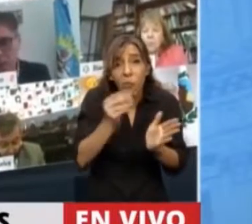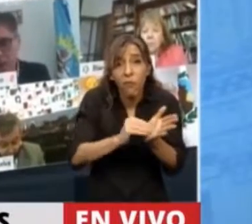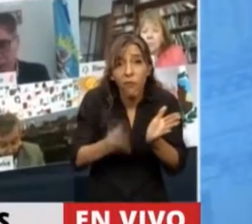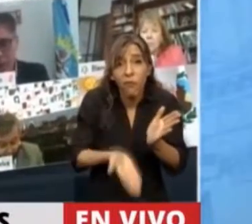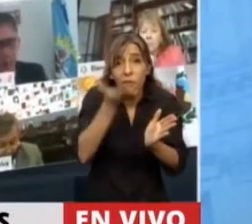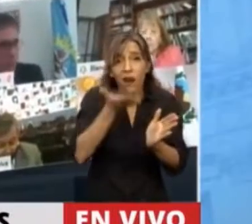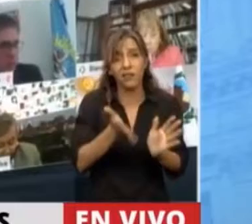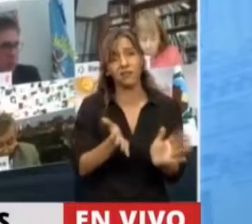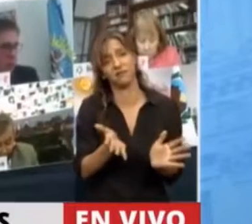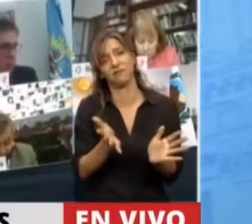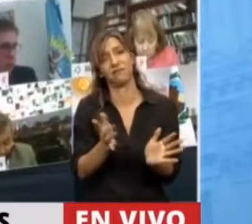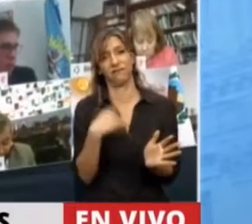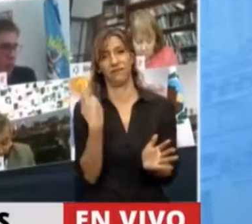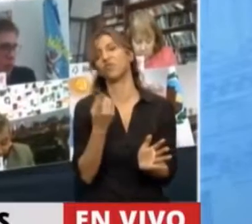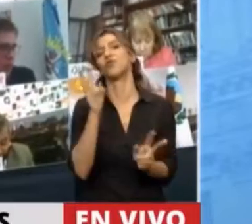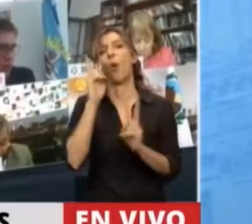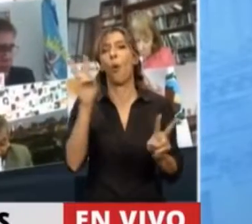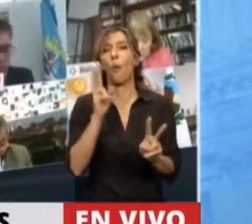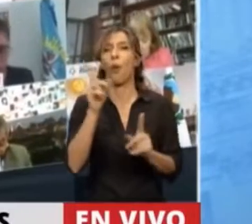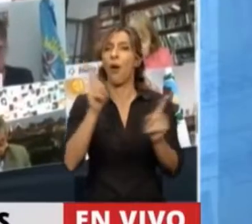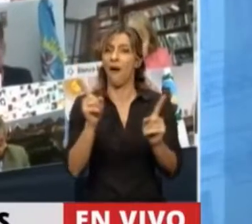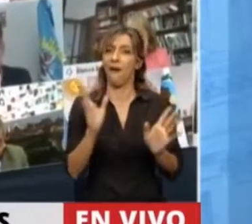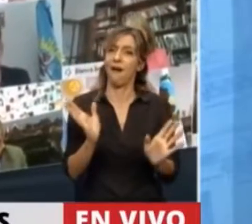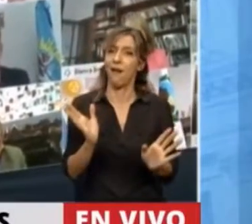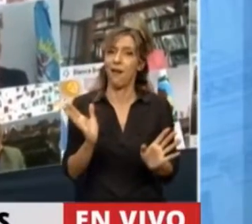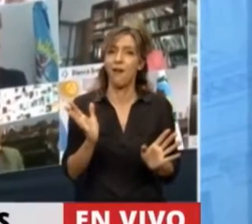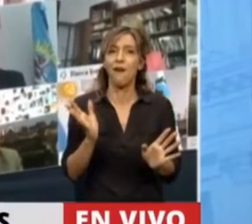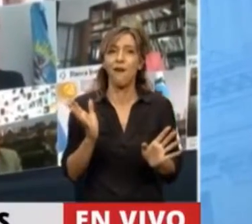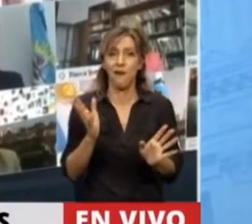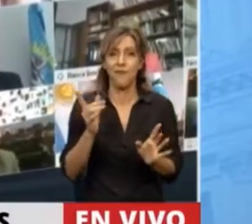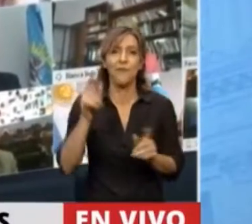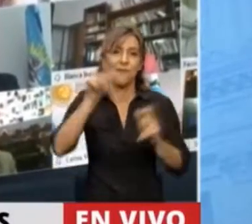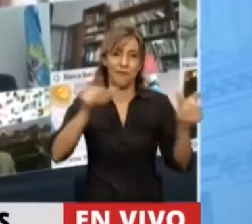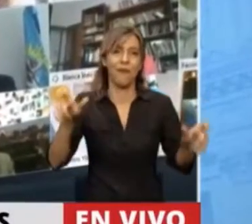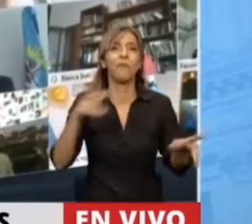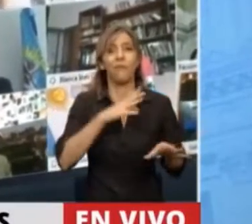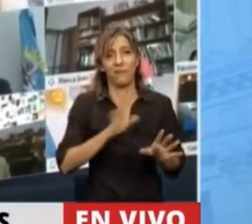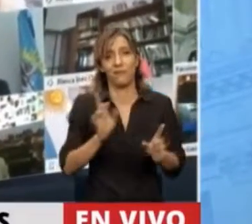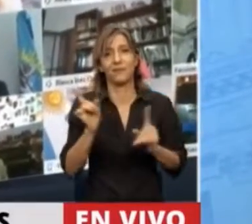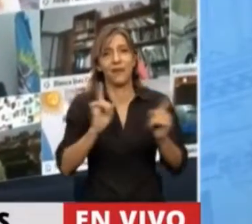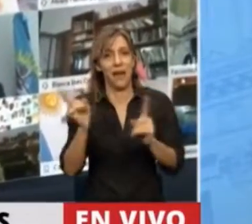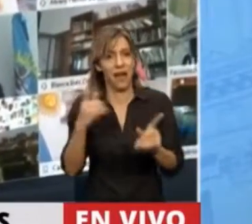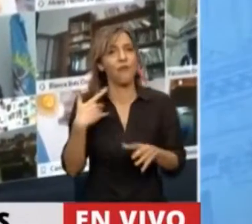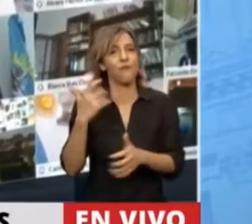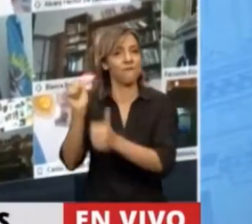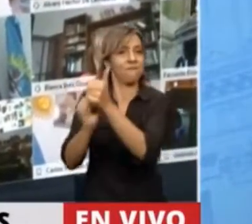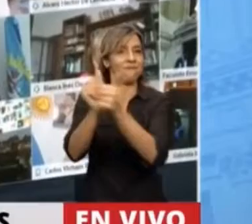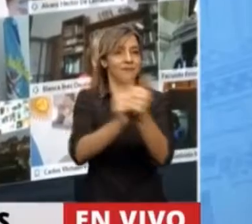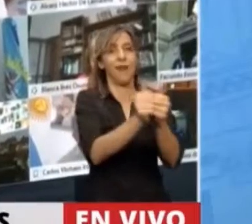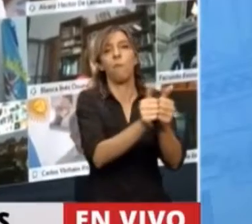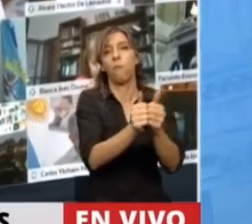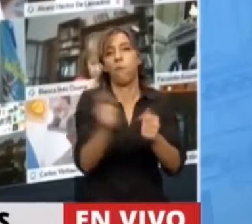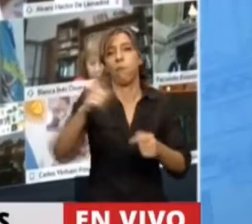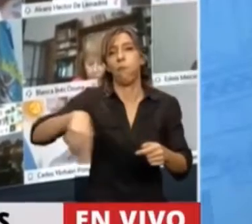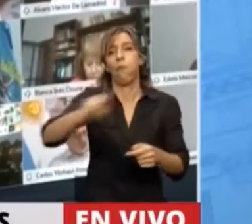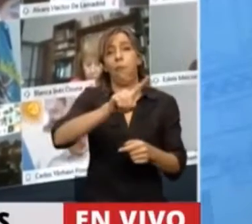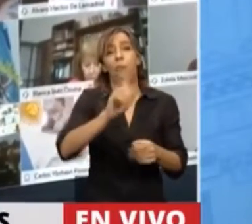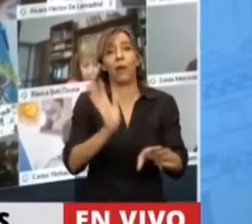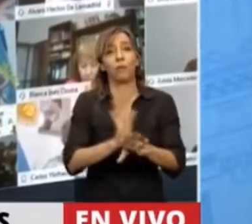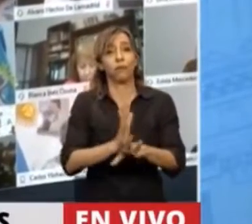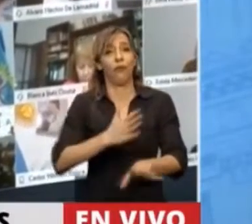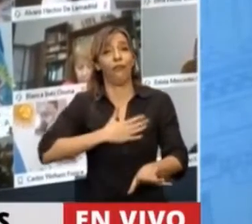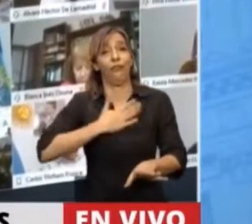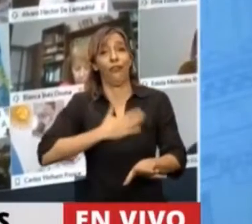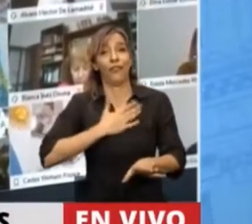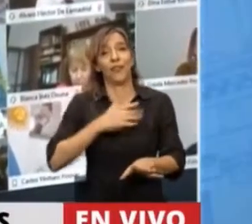miserables, como llamó Alberto Fernández, a uno de los principales representantes del empresariado argentino, festejar este